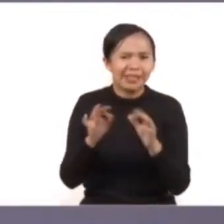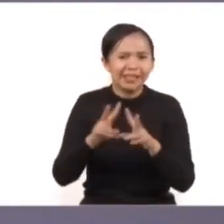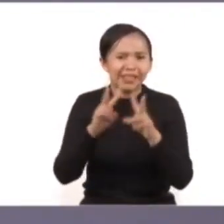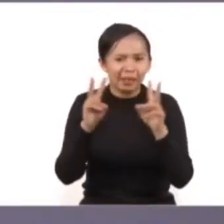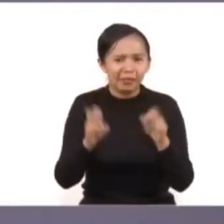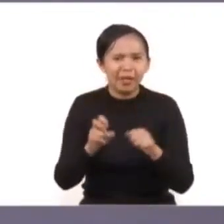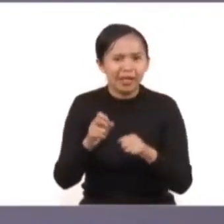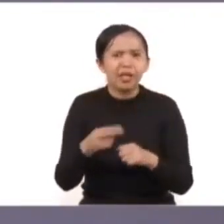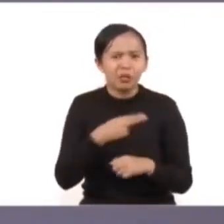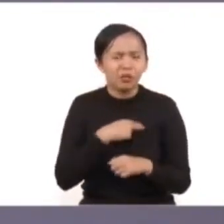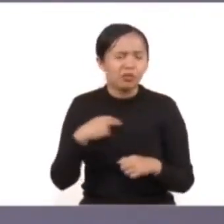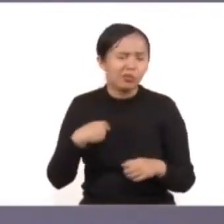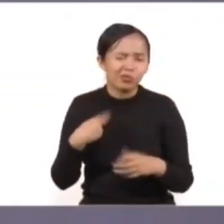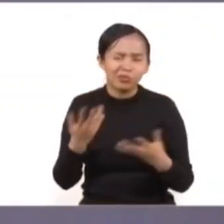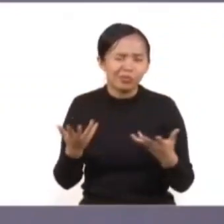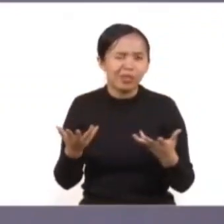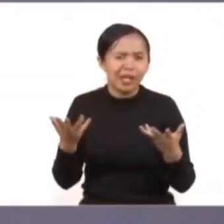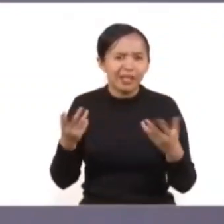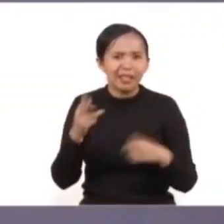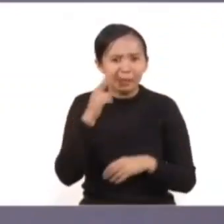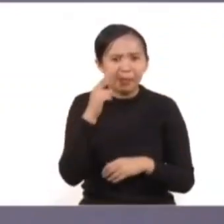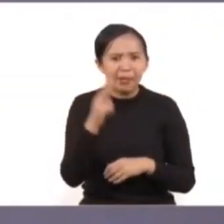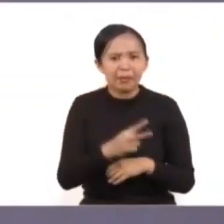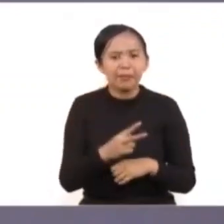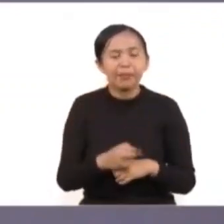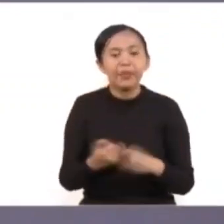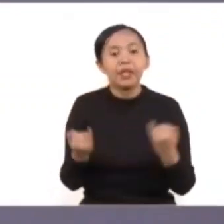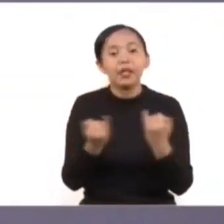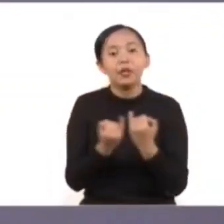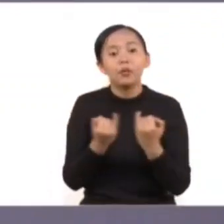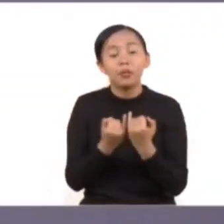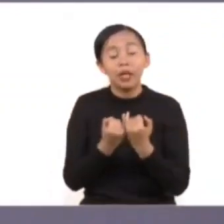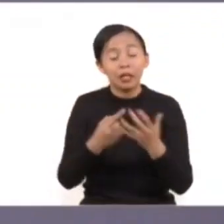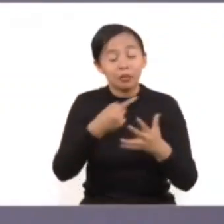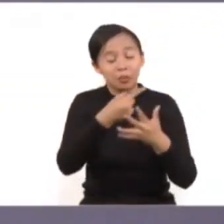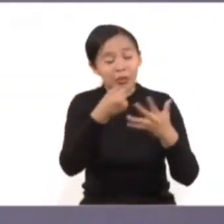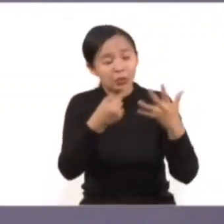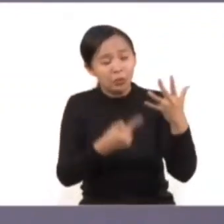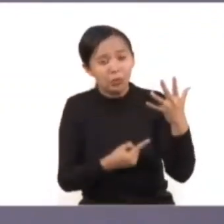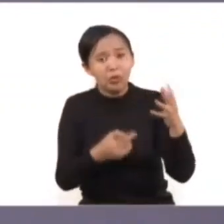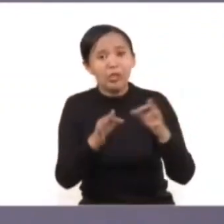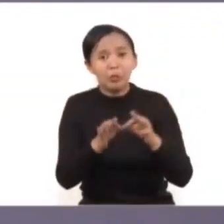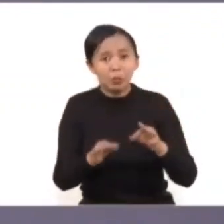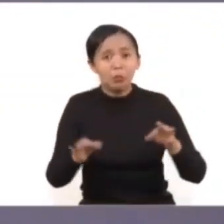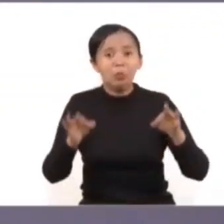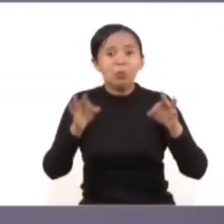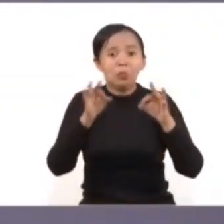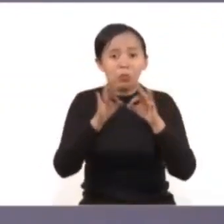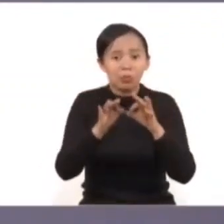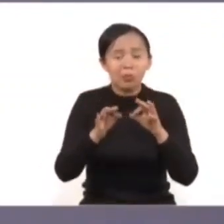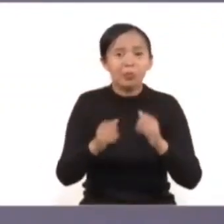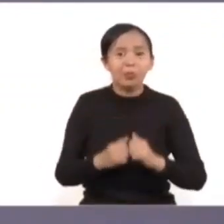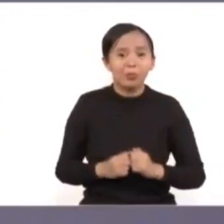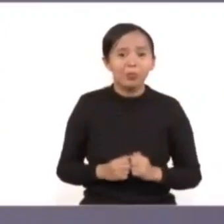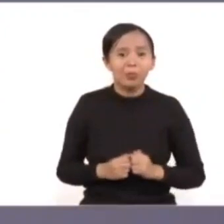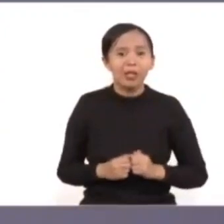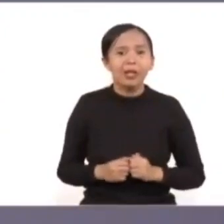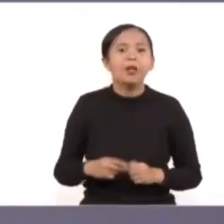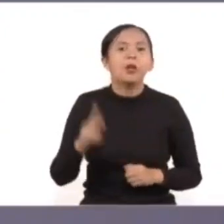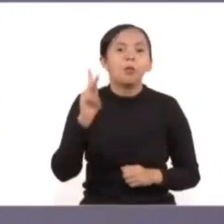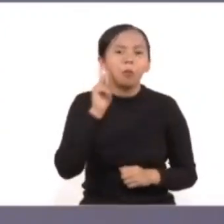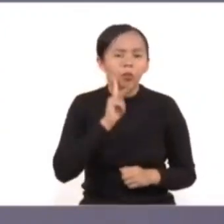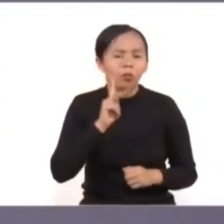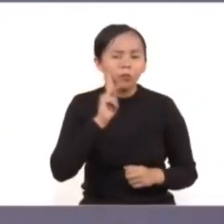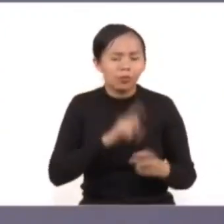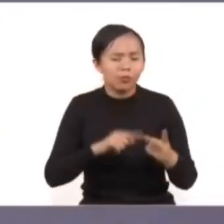como el que estamos viviendo. Así que tenemos elementos muy importantes, duros, de prueba,